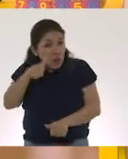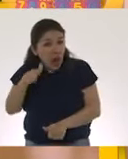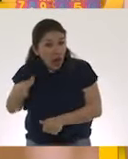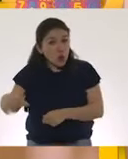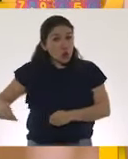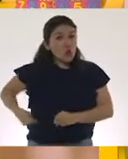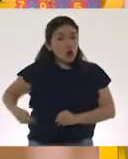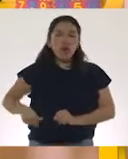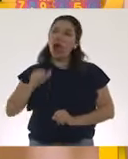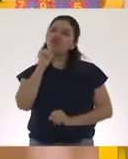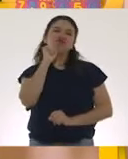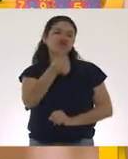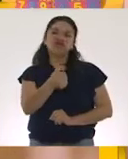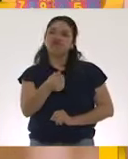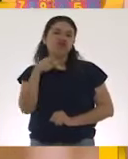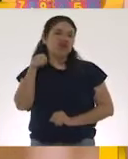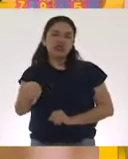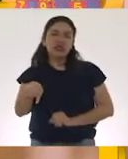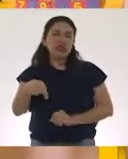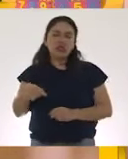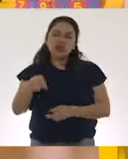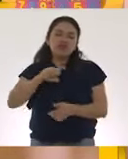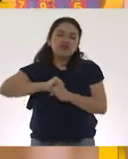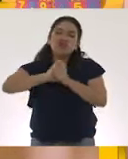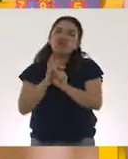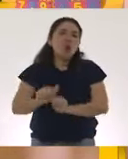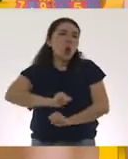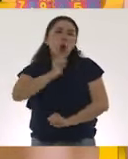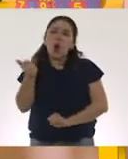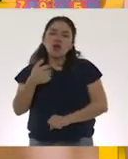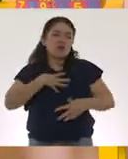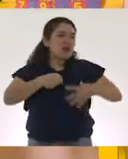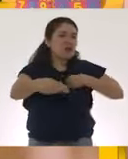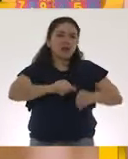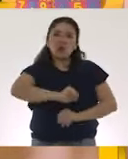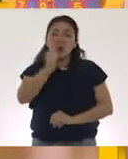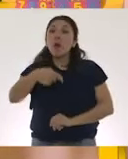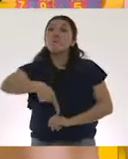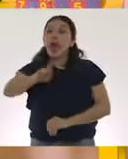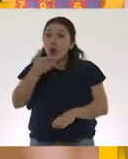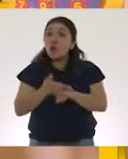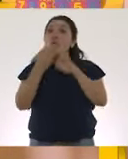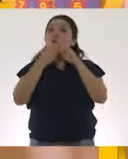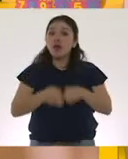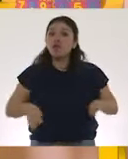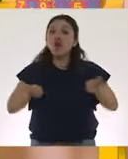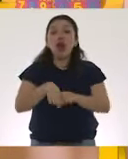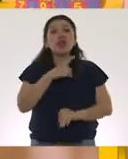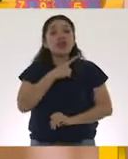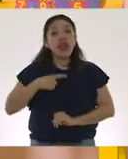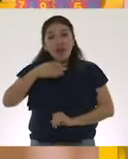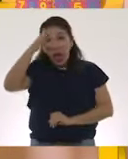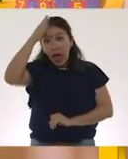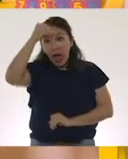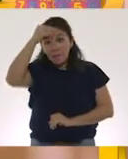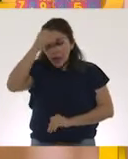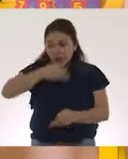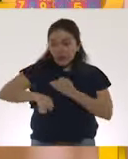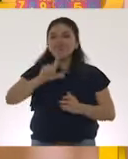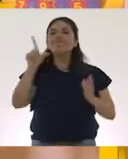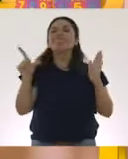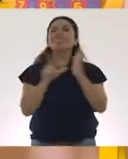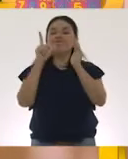en el origen de esta pandemia. Lo que sí es muy importante que aprendamos como moraleja